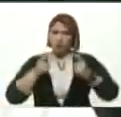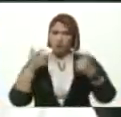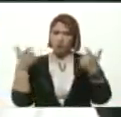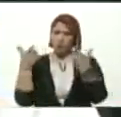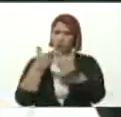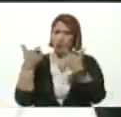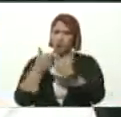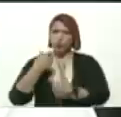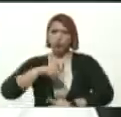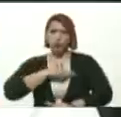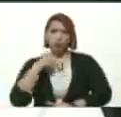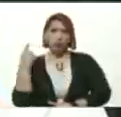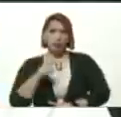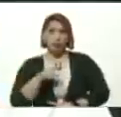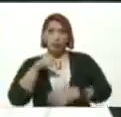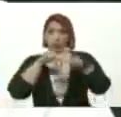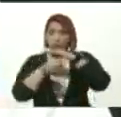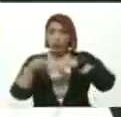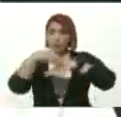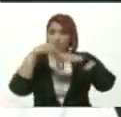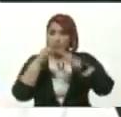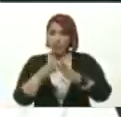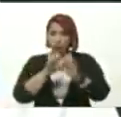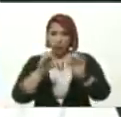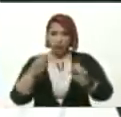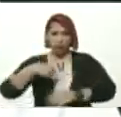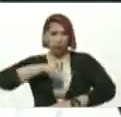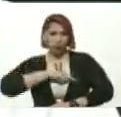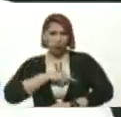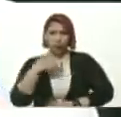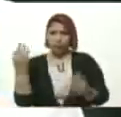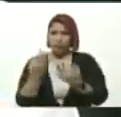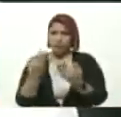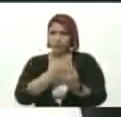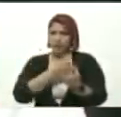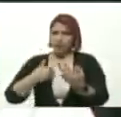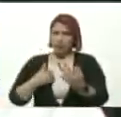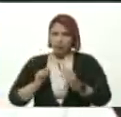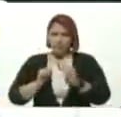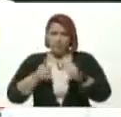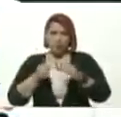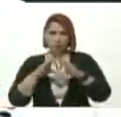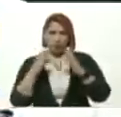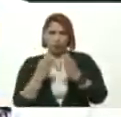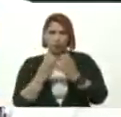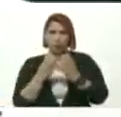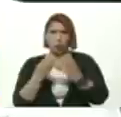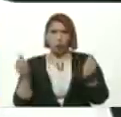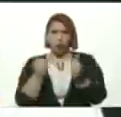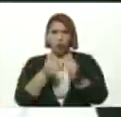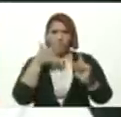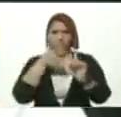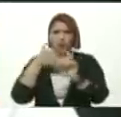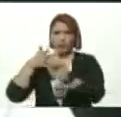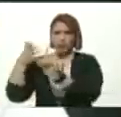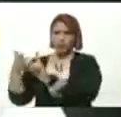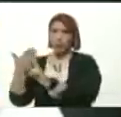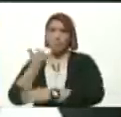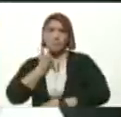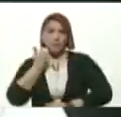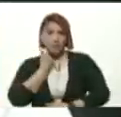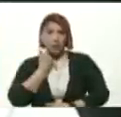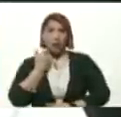Que hemos tenido En el magisterio Nosotros siempre Hemos querido Iniciar clase Con formación Y la pandemia Lo